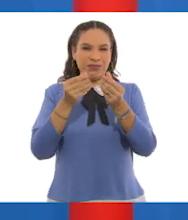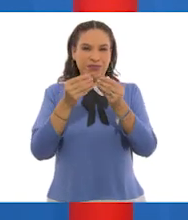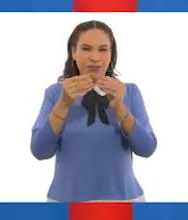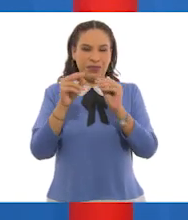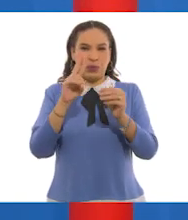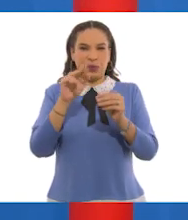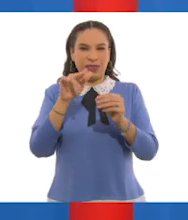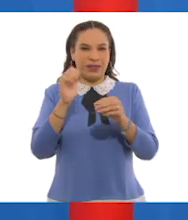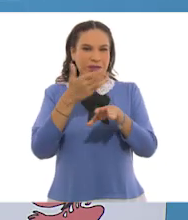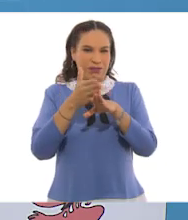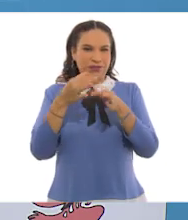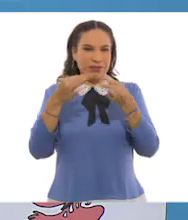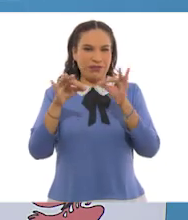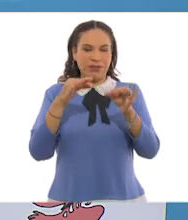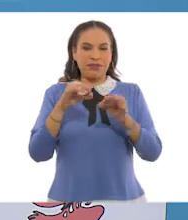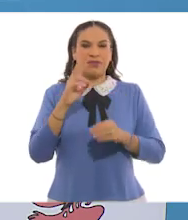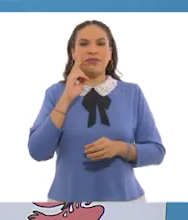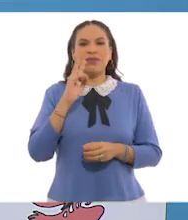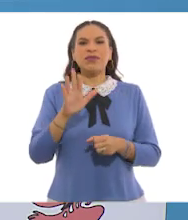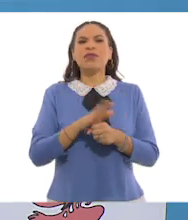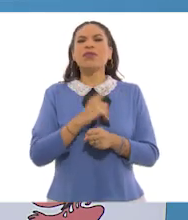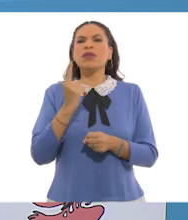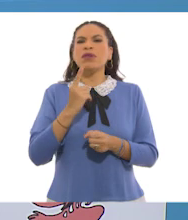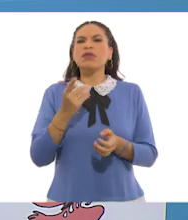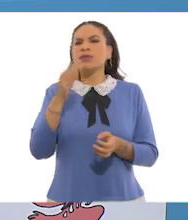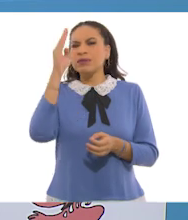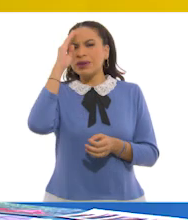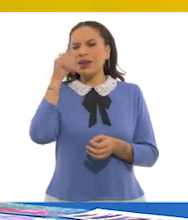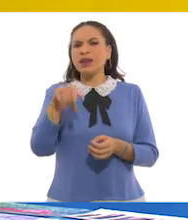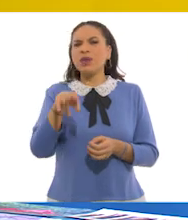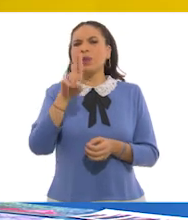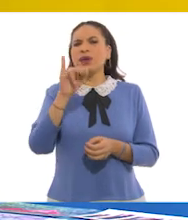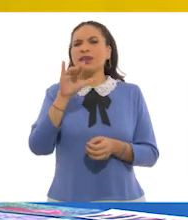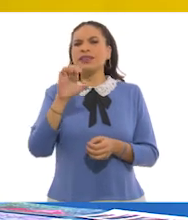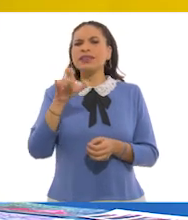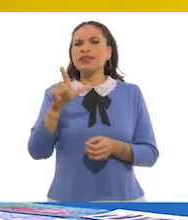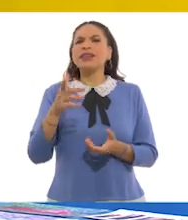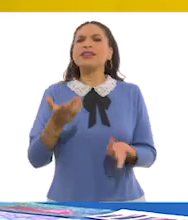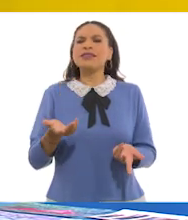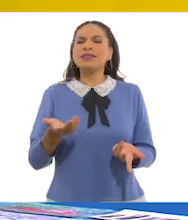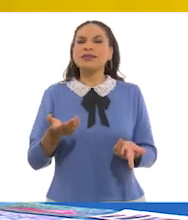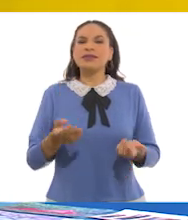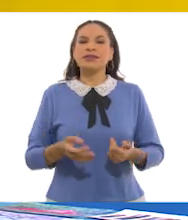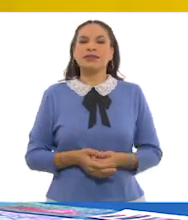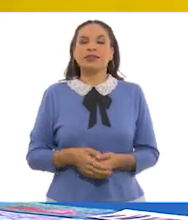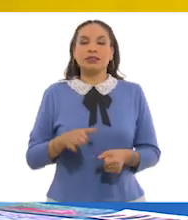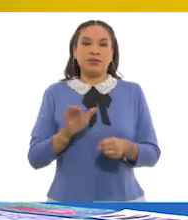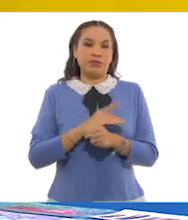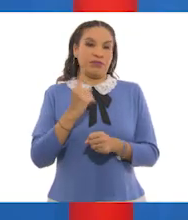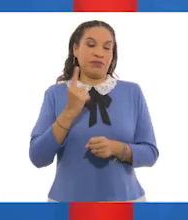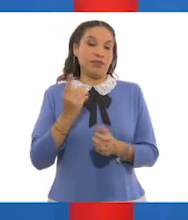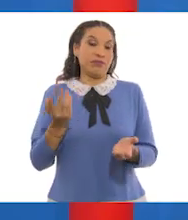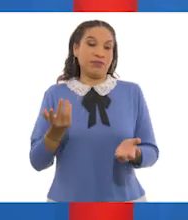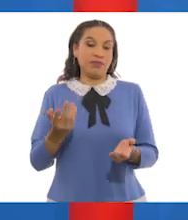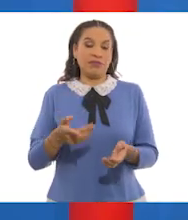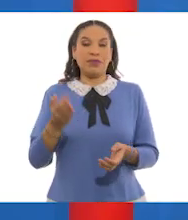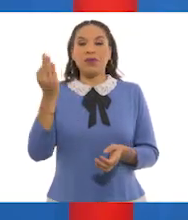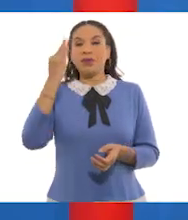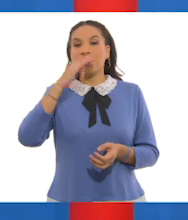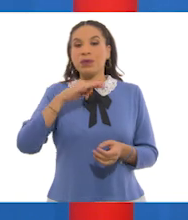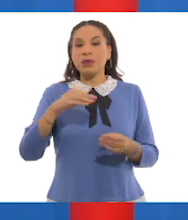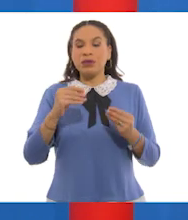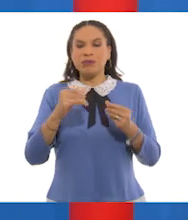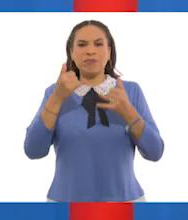A ver, Juan Carlos, ¿por qué pensarías que el unicel? Pues porque es ligero,